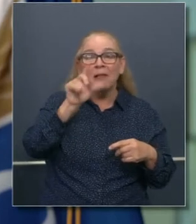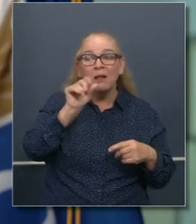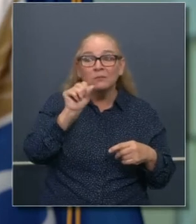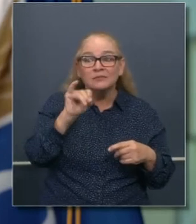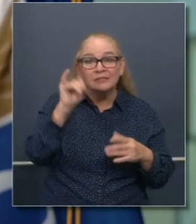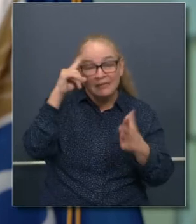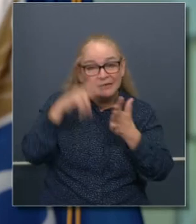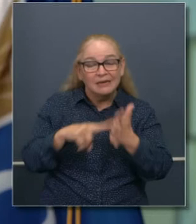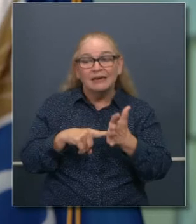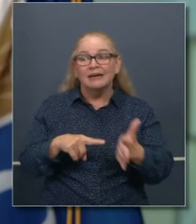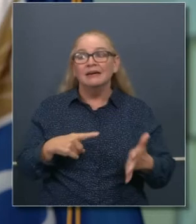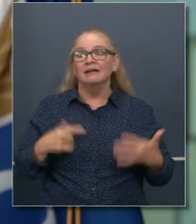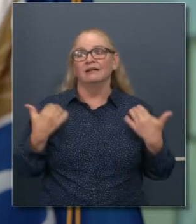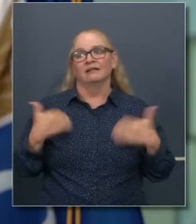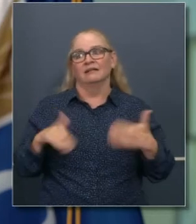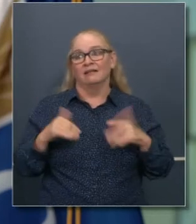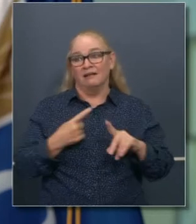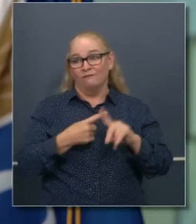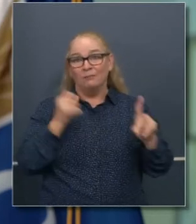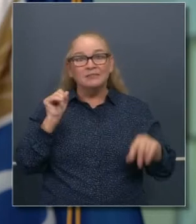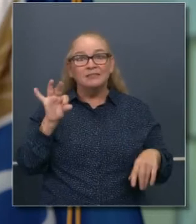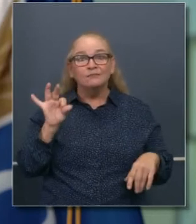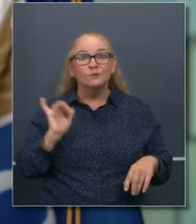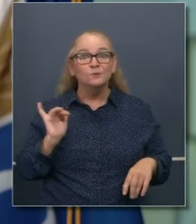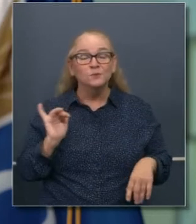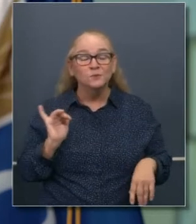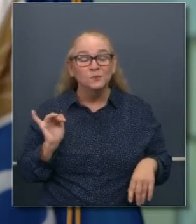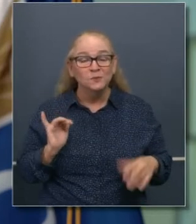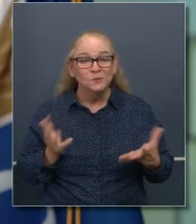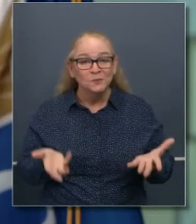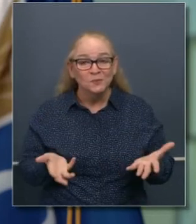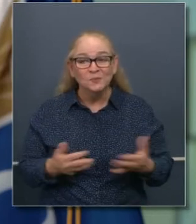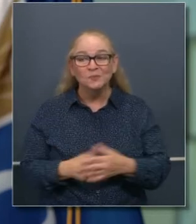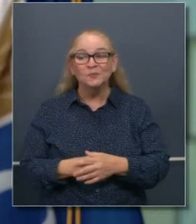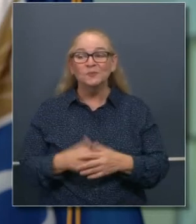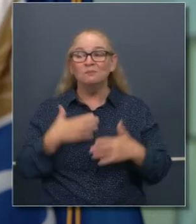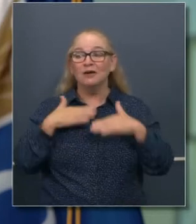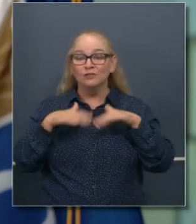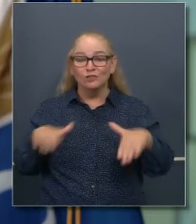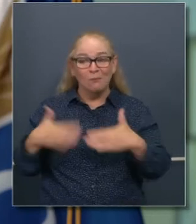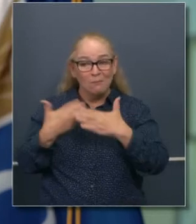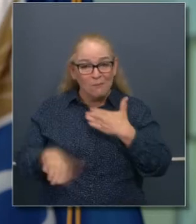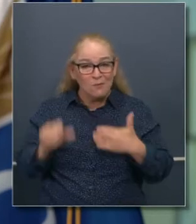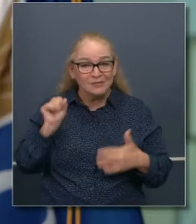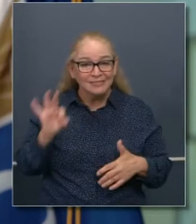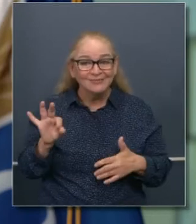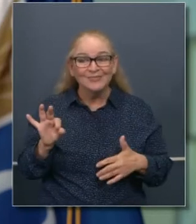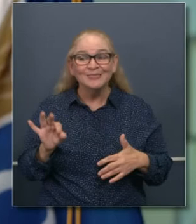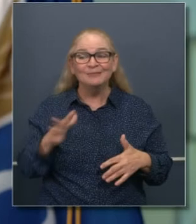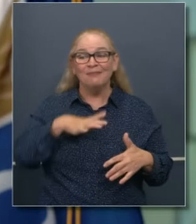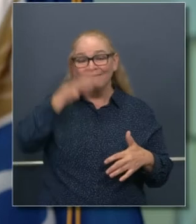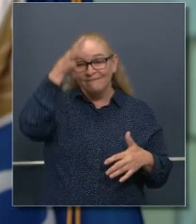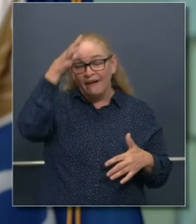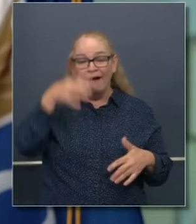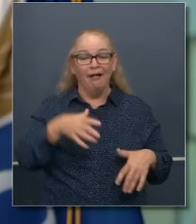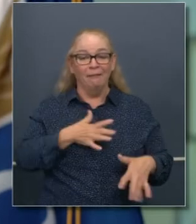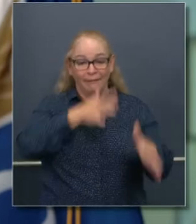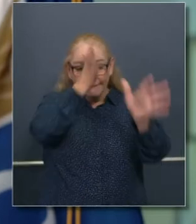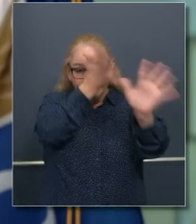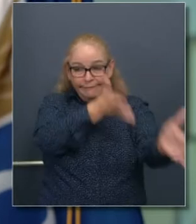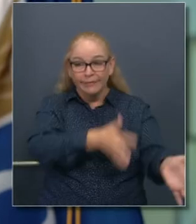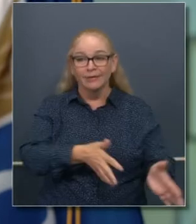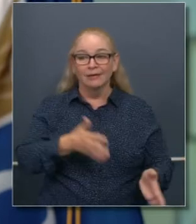importantes, han emanado de esa ciudad extraordinaria, que es el lugar de nacimiento de mis hijos, de mi padre, de mi abuelo, no solamente